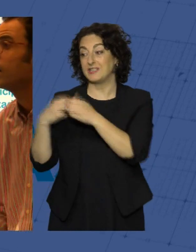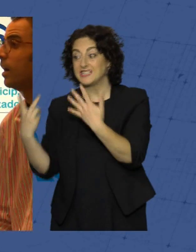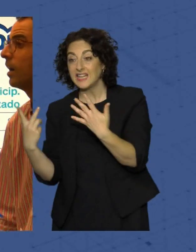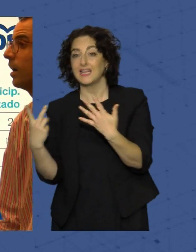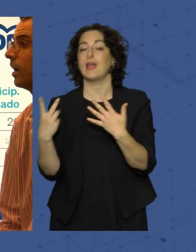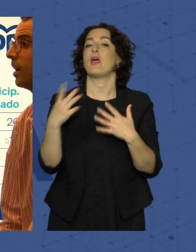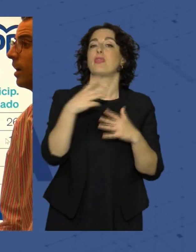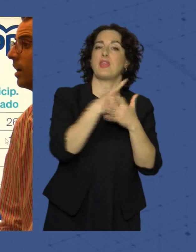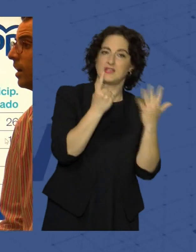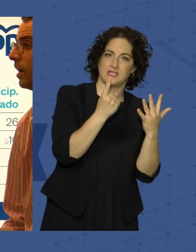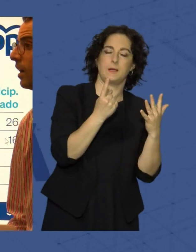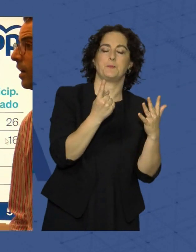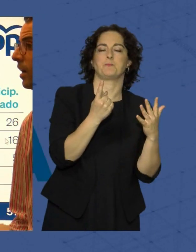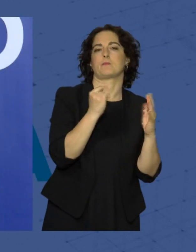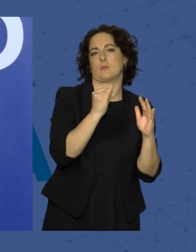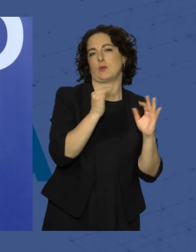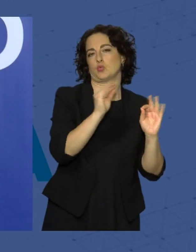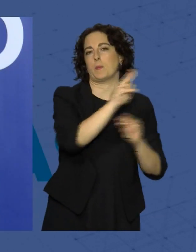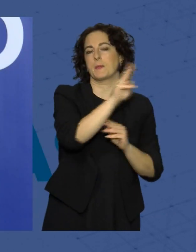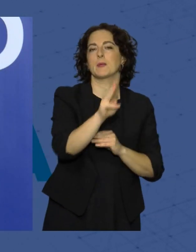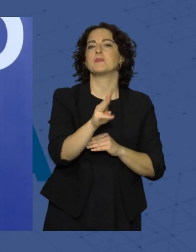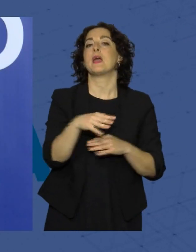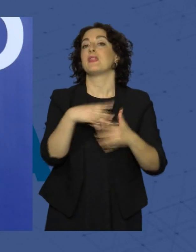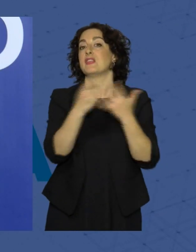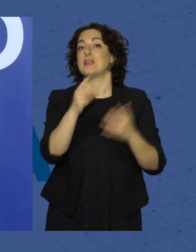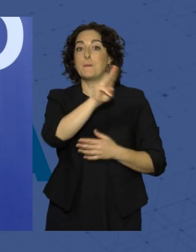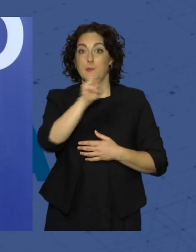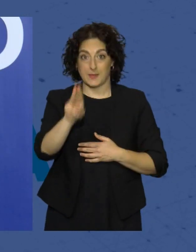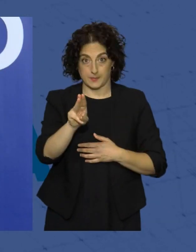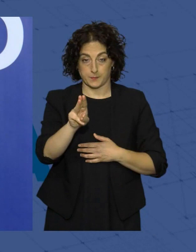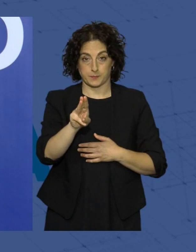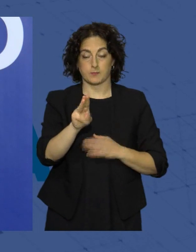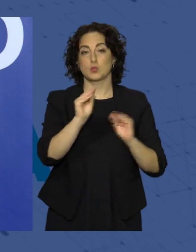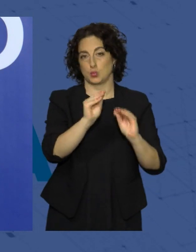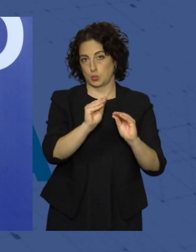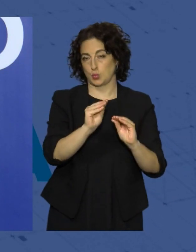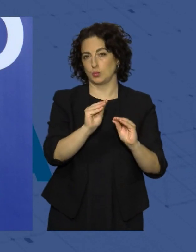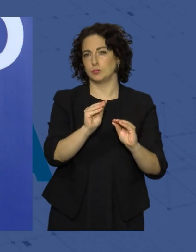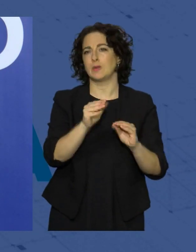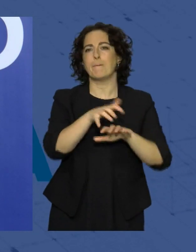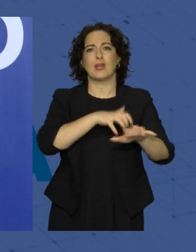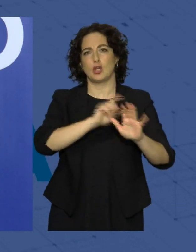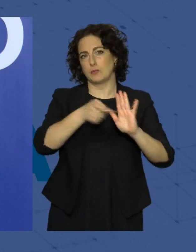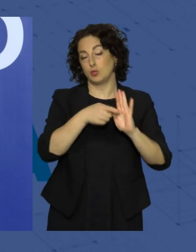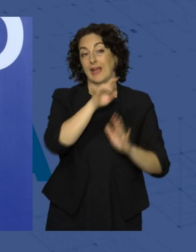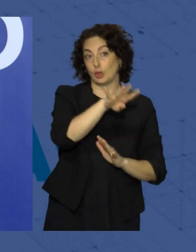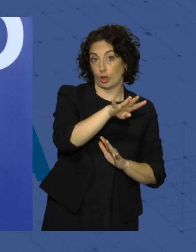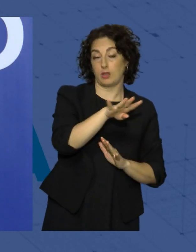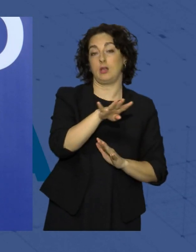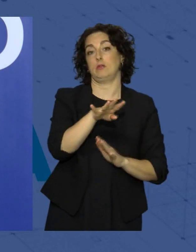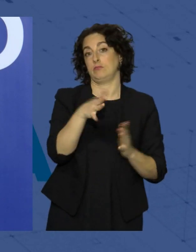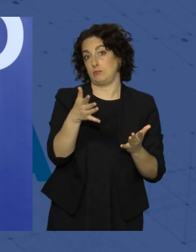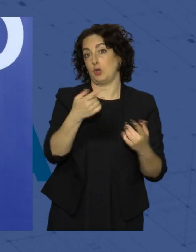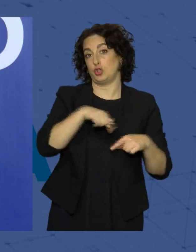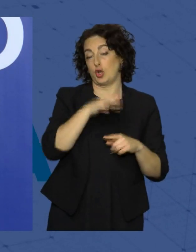Va a estar repartida en tres grupos políticos, 16 diputados provinciales del Partido Popular, la mayoría absoluta está en 14, que son los que